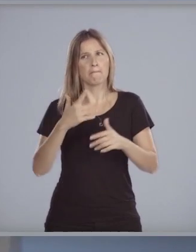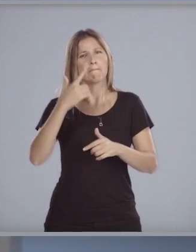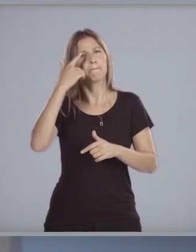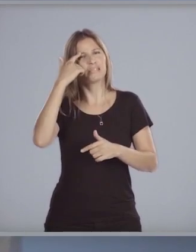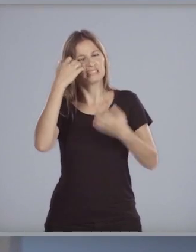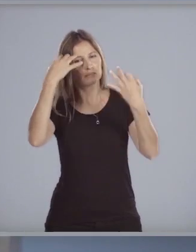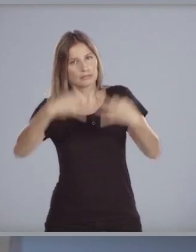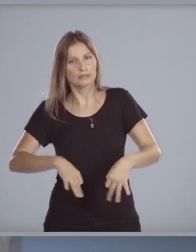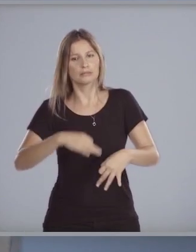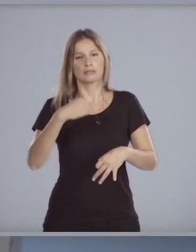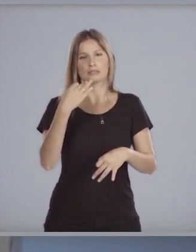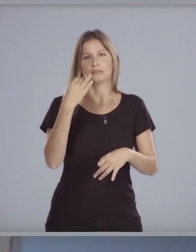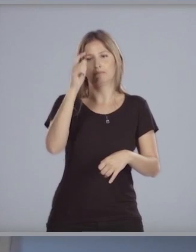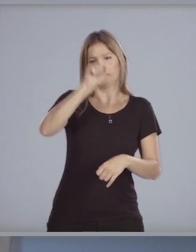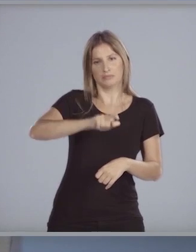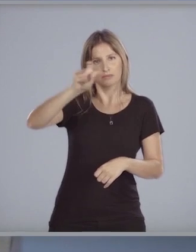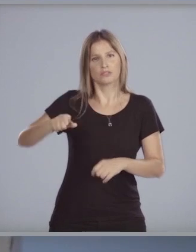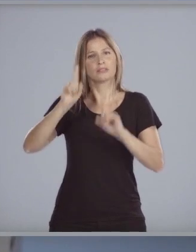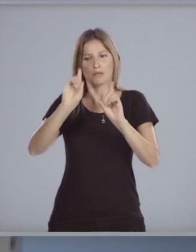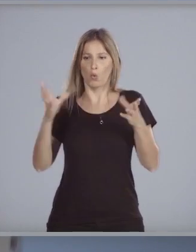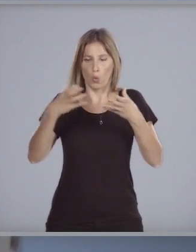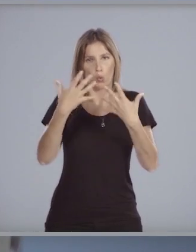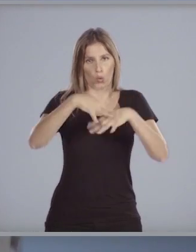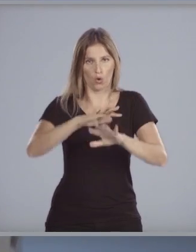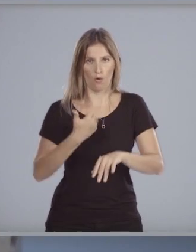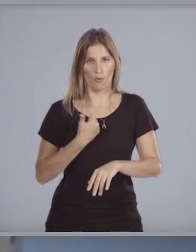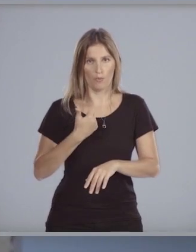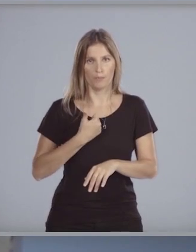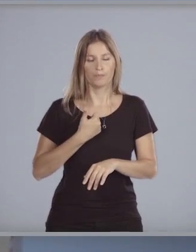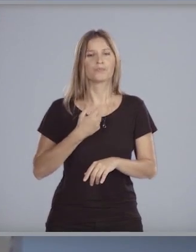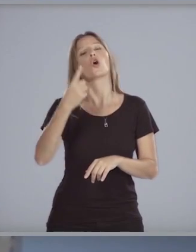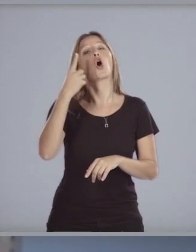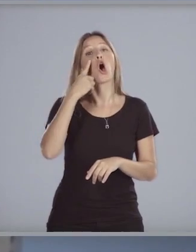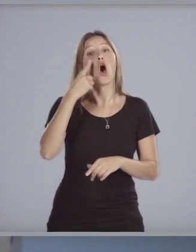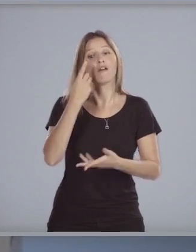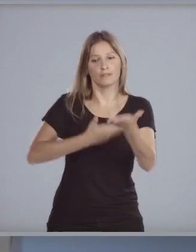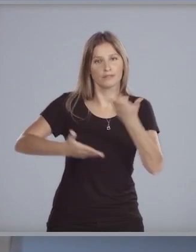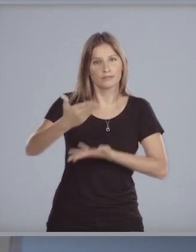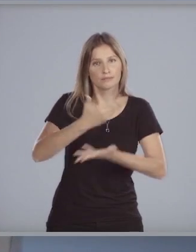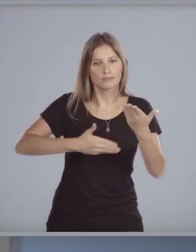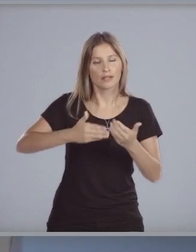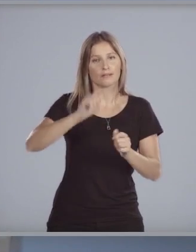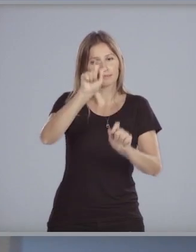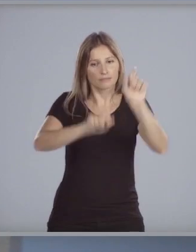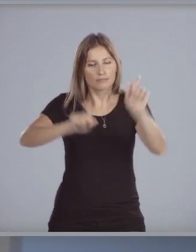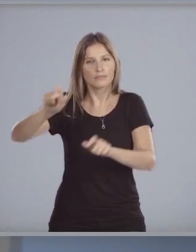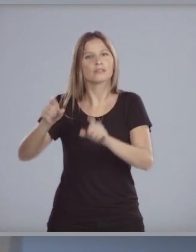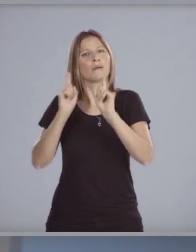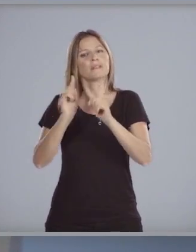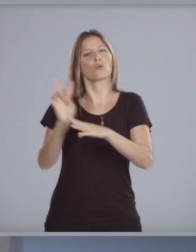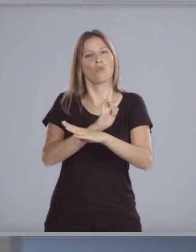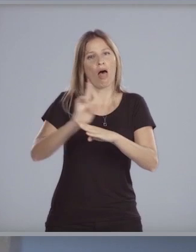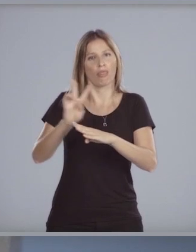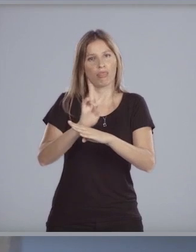individual y comunitaria. La convivencia ciudadana y la seguridad pública